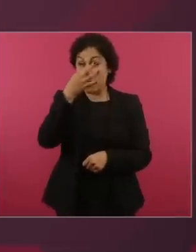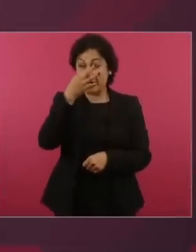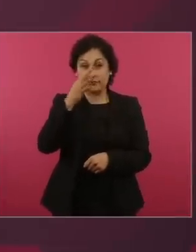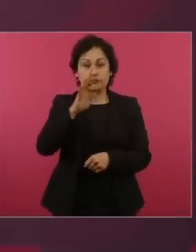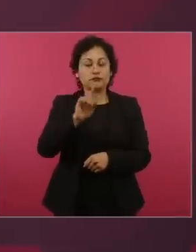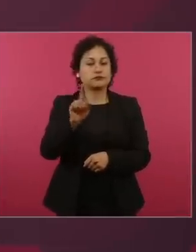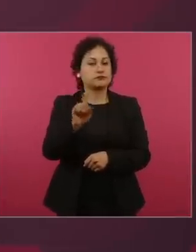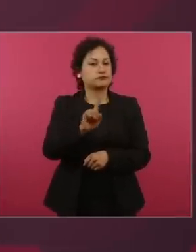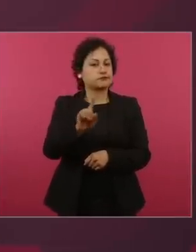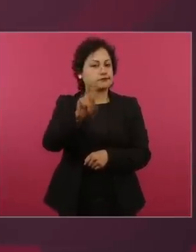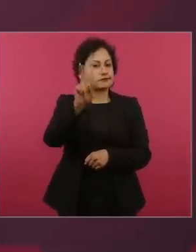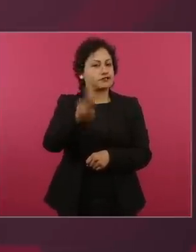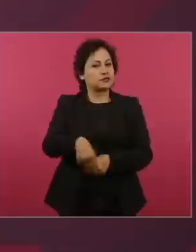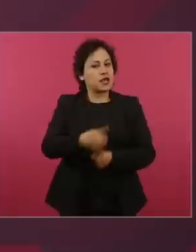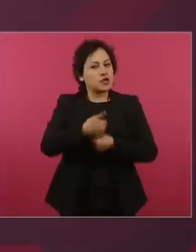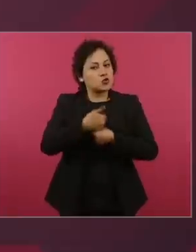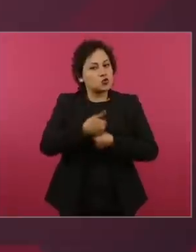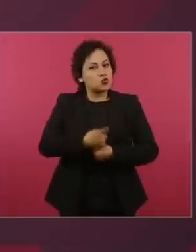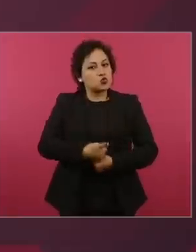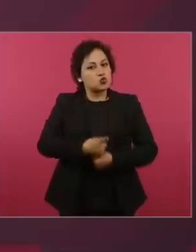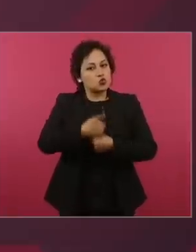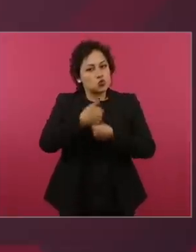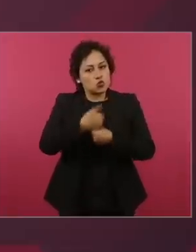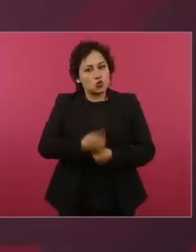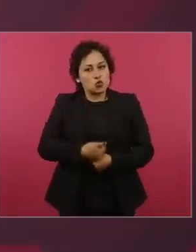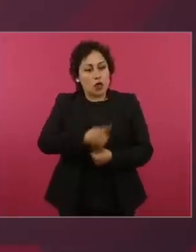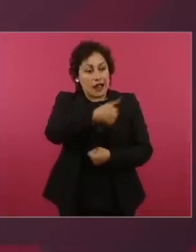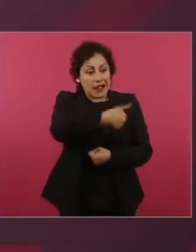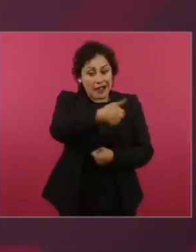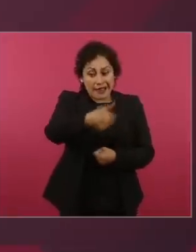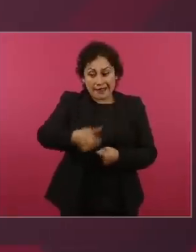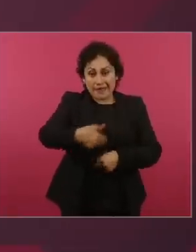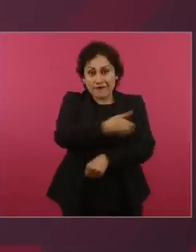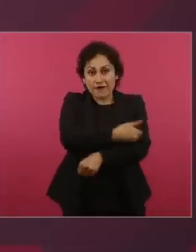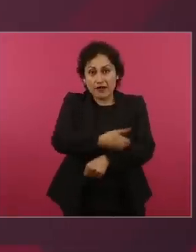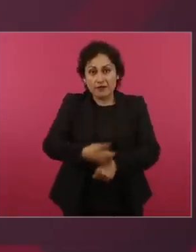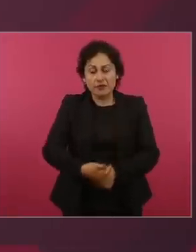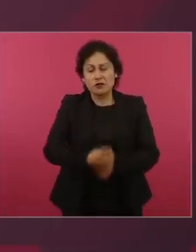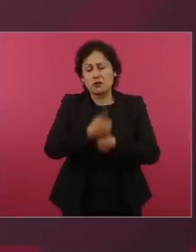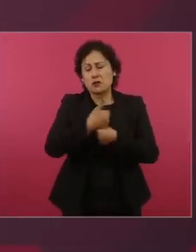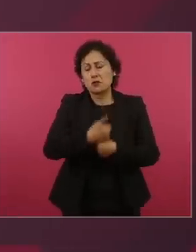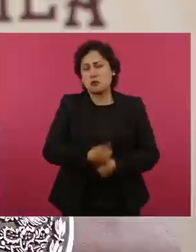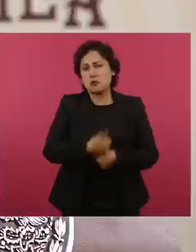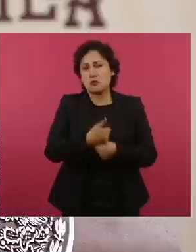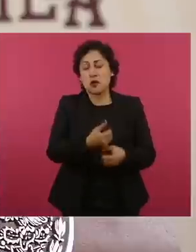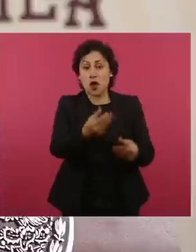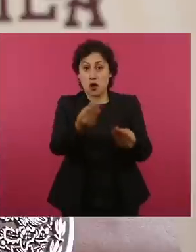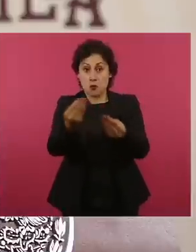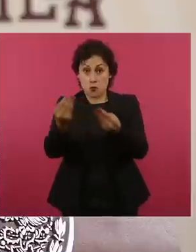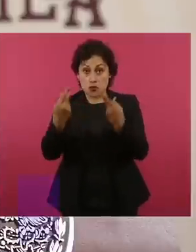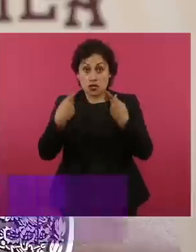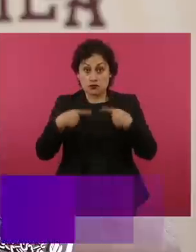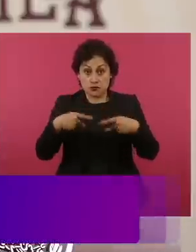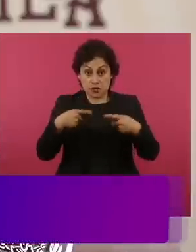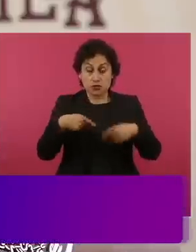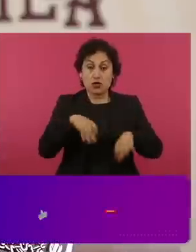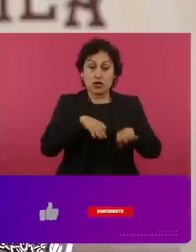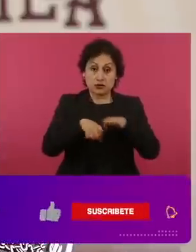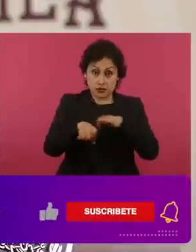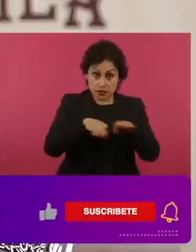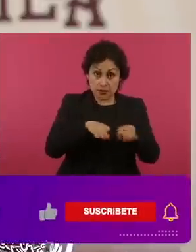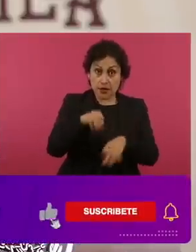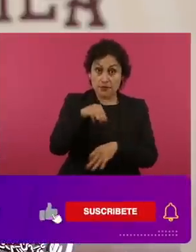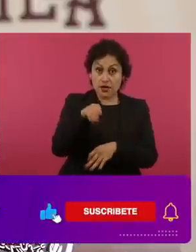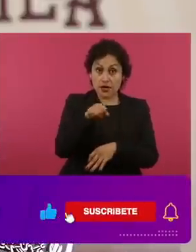ha sufrido realmente muchísimo. Muchos compañeros se fueron a otros países, compañeros pilotos, supercargos,